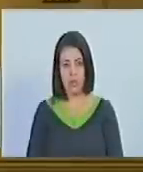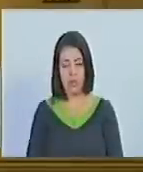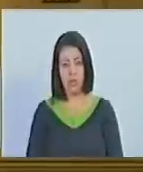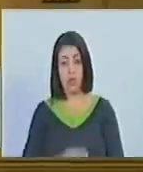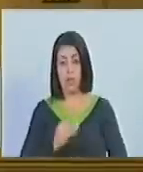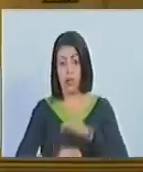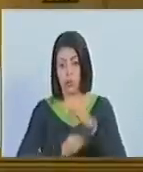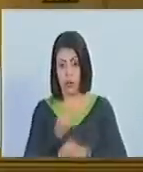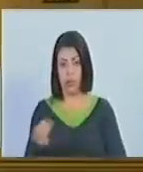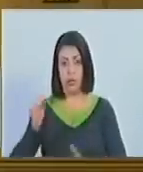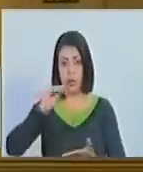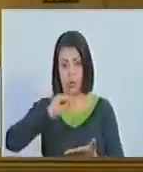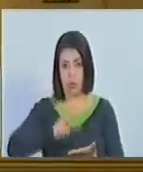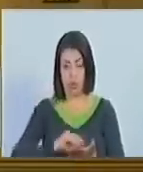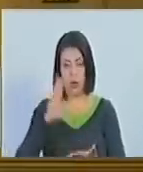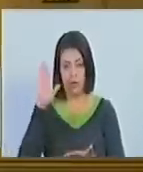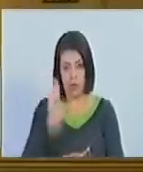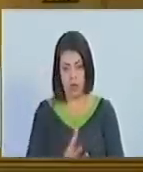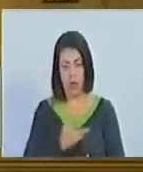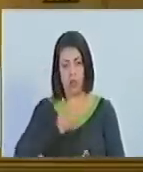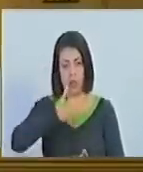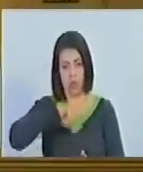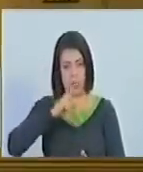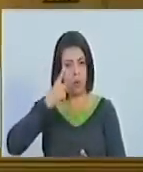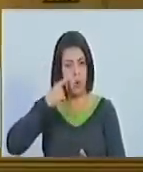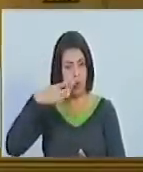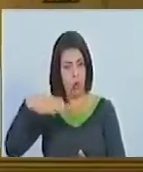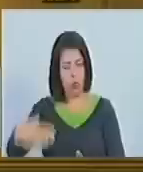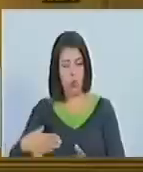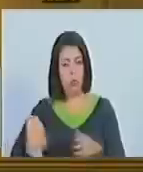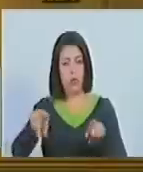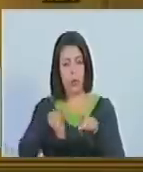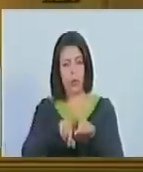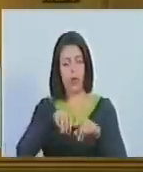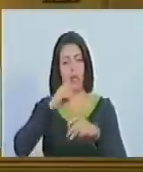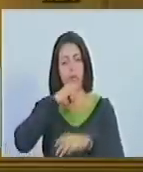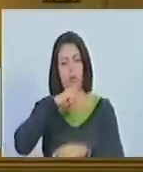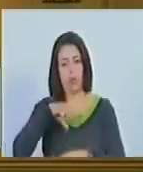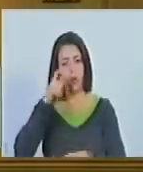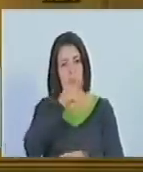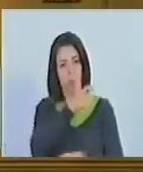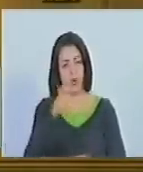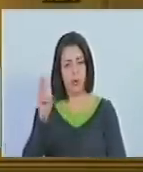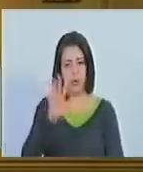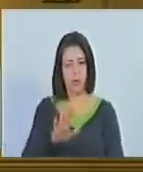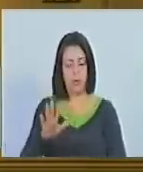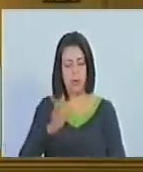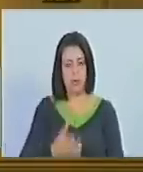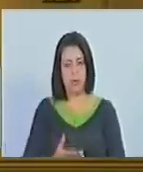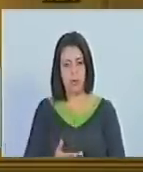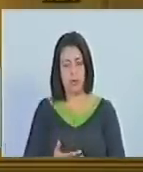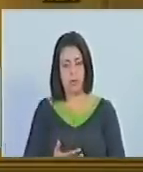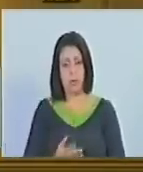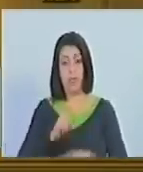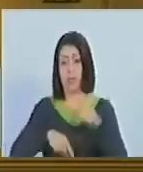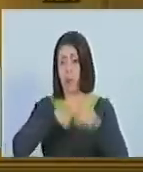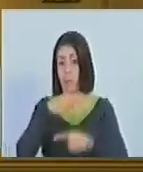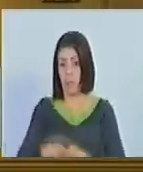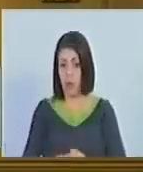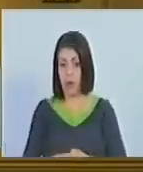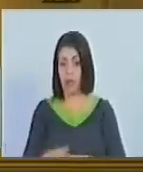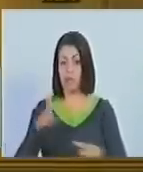nos hizo volver a nuestras raíces para el rescate de la historia del pueblo venezolano y que luego